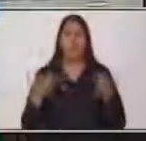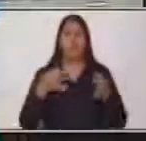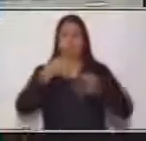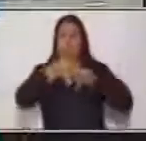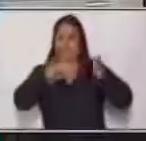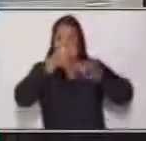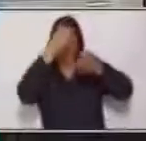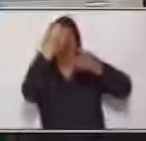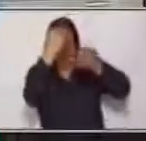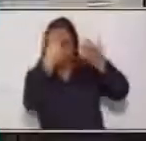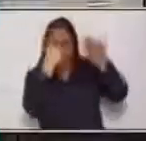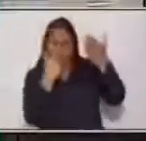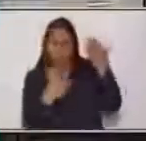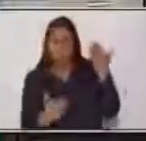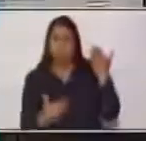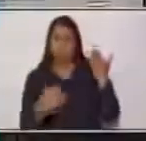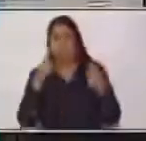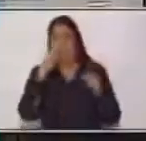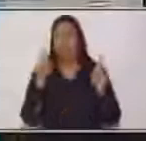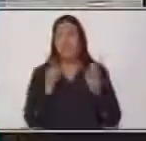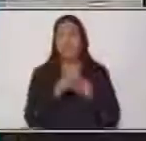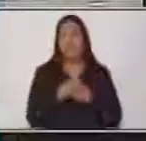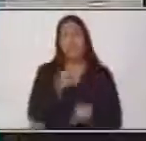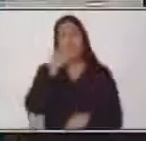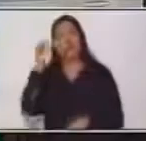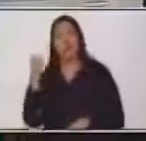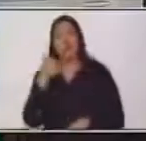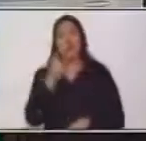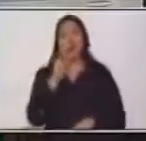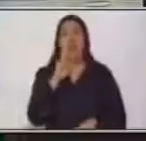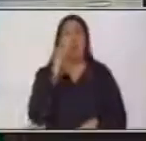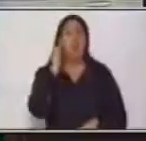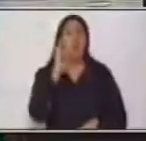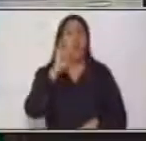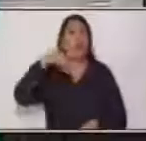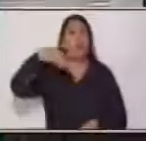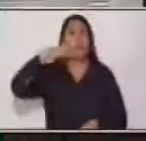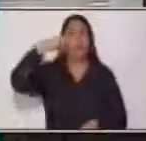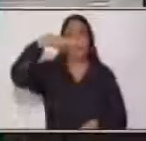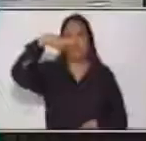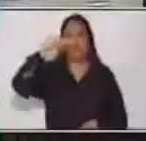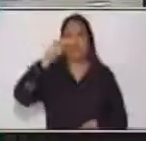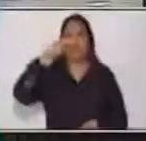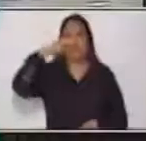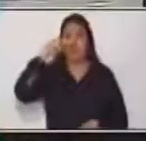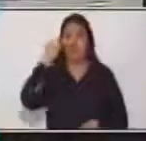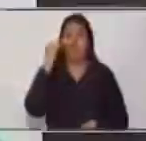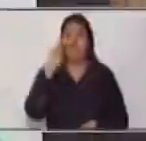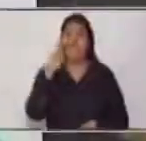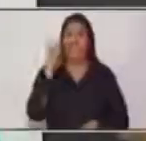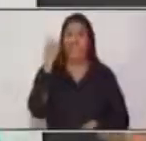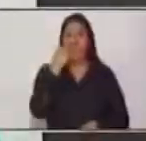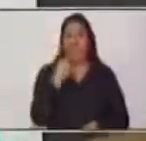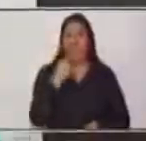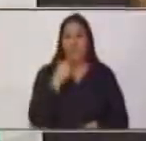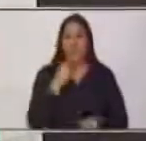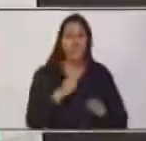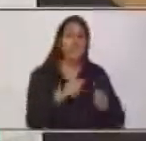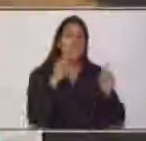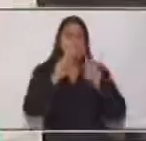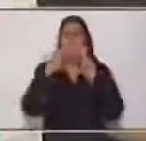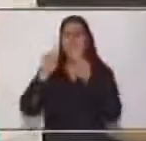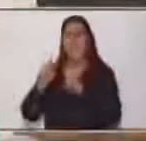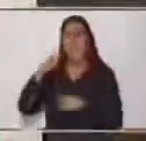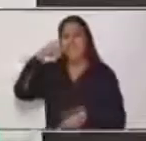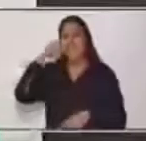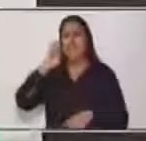Asimismo, los argumentativos, ya vimos el ensayo crítico. Y todos esos tipos de texto que